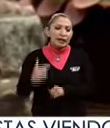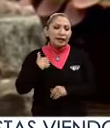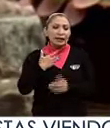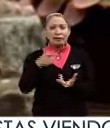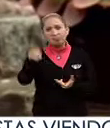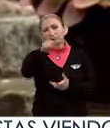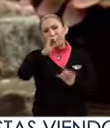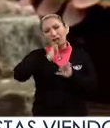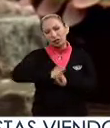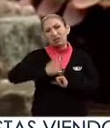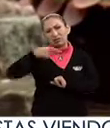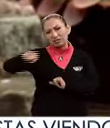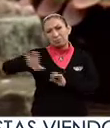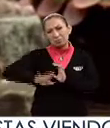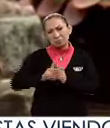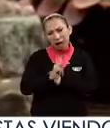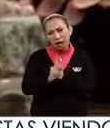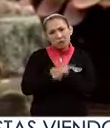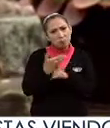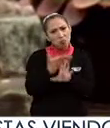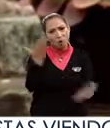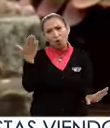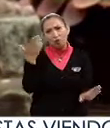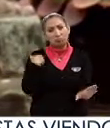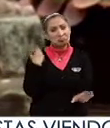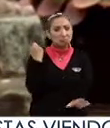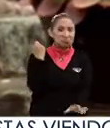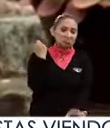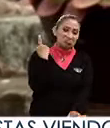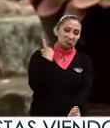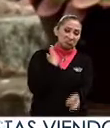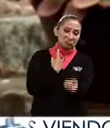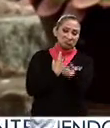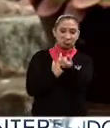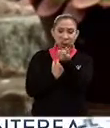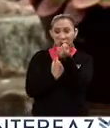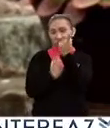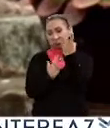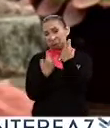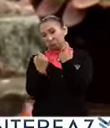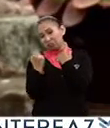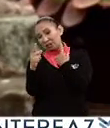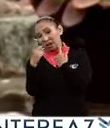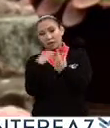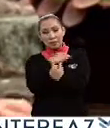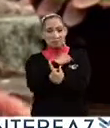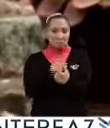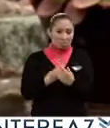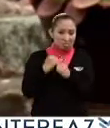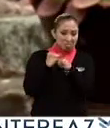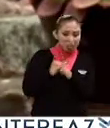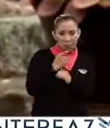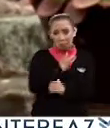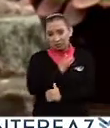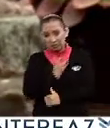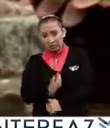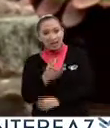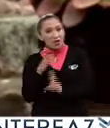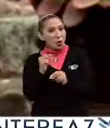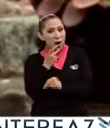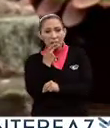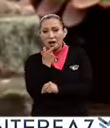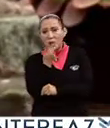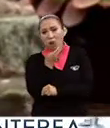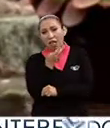las autoridades nacionales son muy escasos los casos de ministros, de presidentes que no